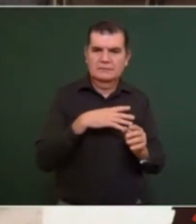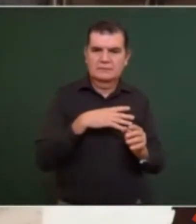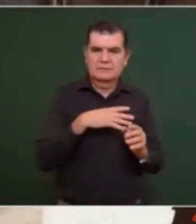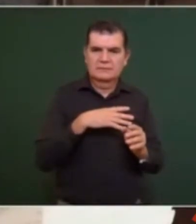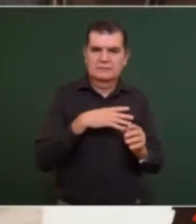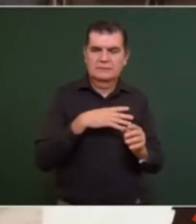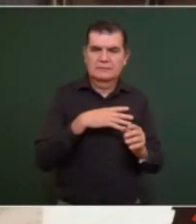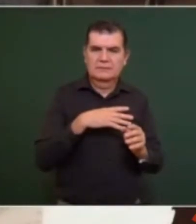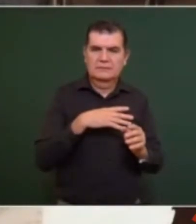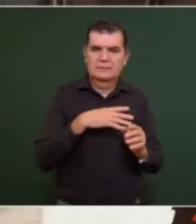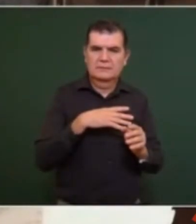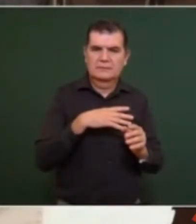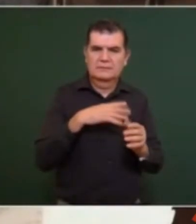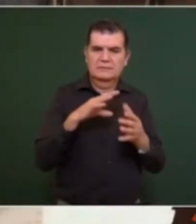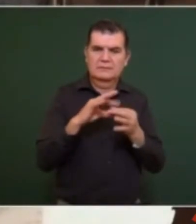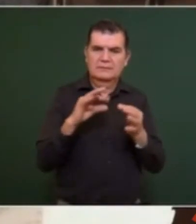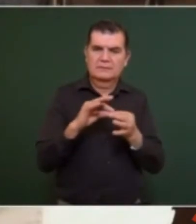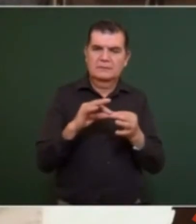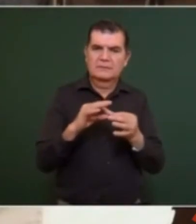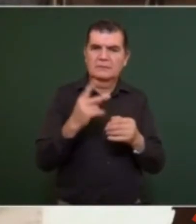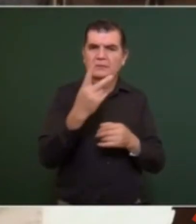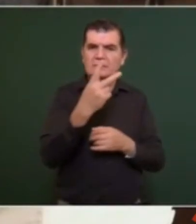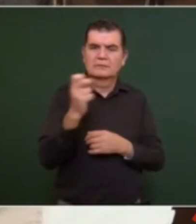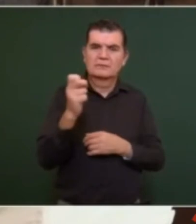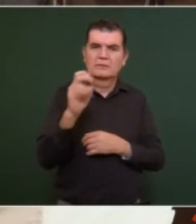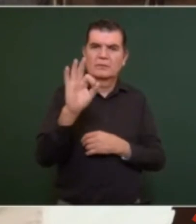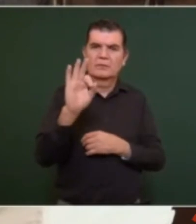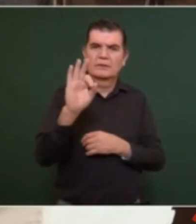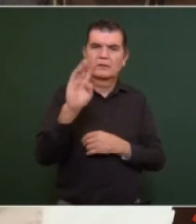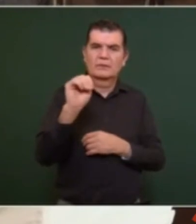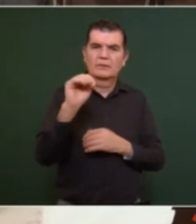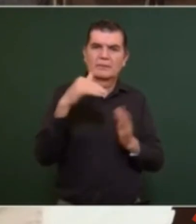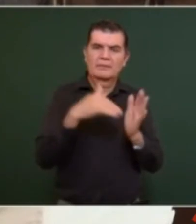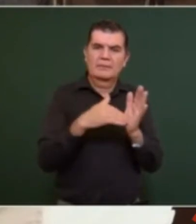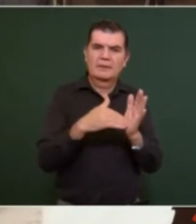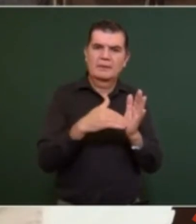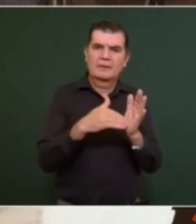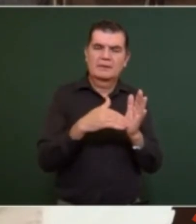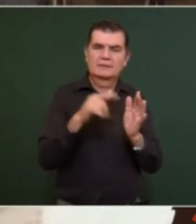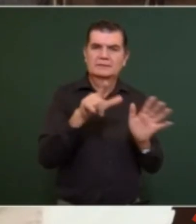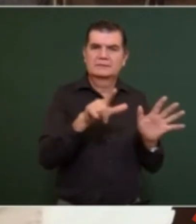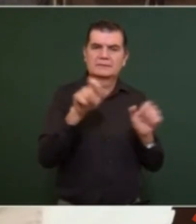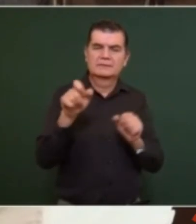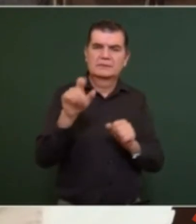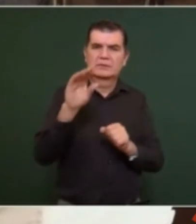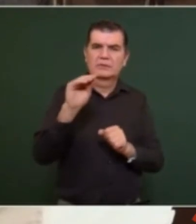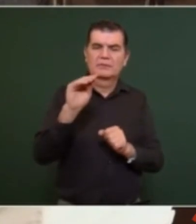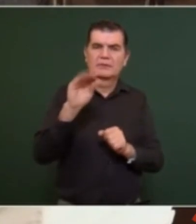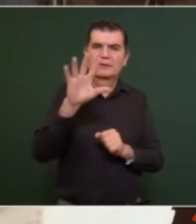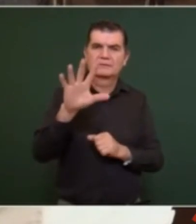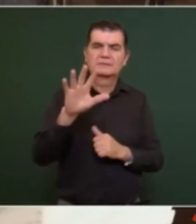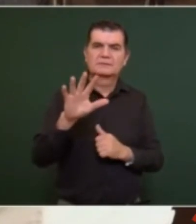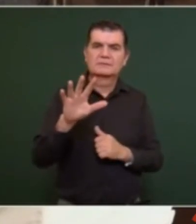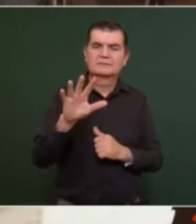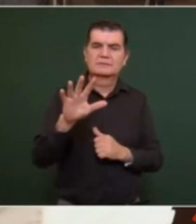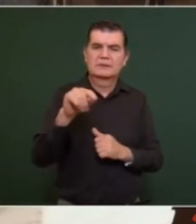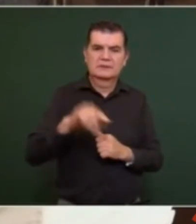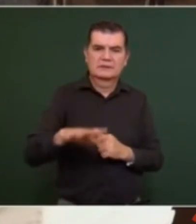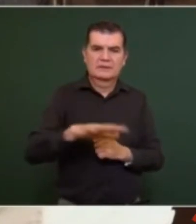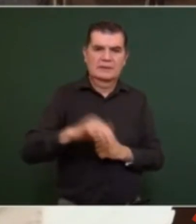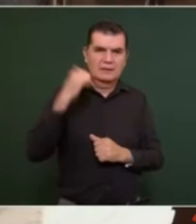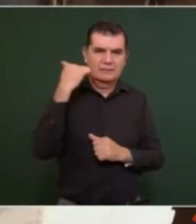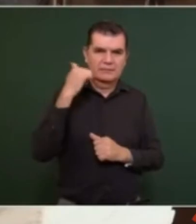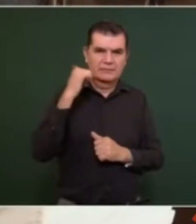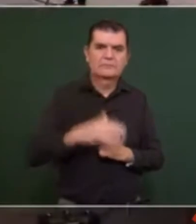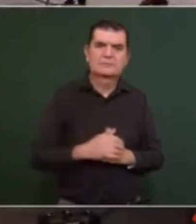hablando de 249 mil 795 en Acapulco